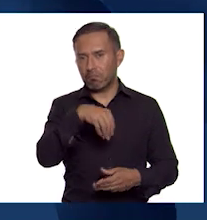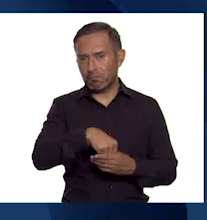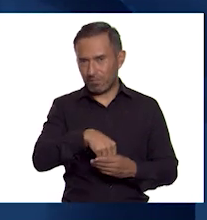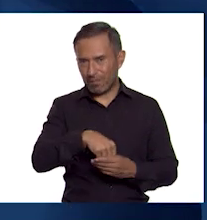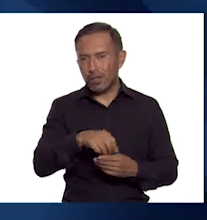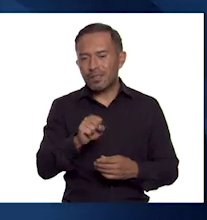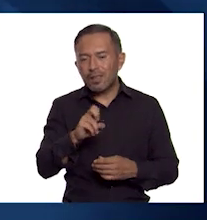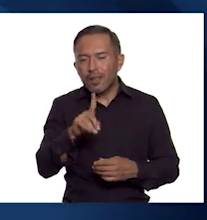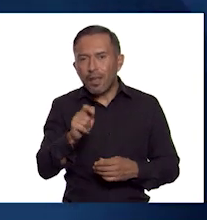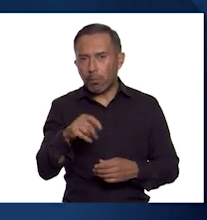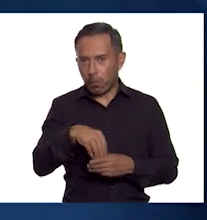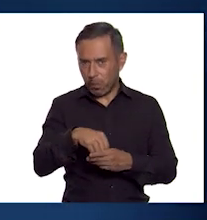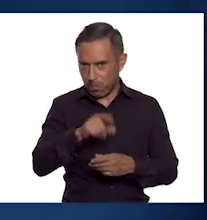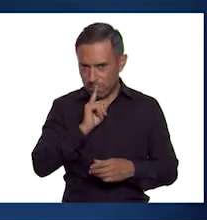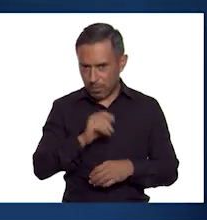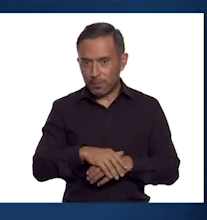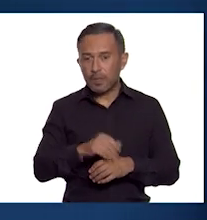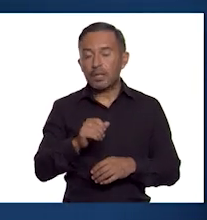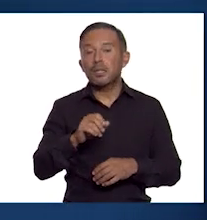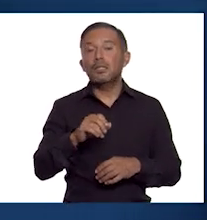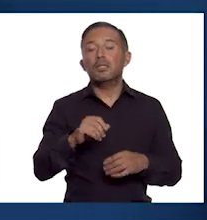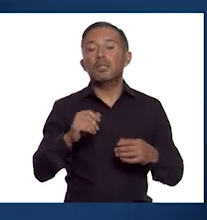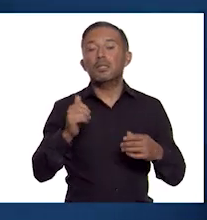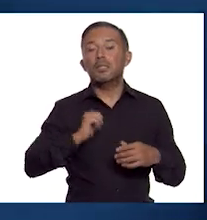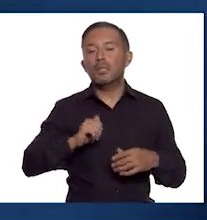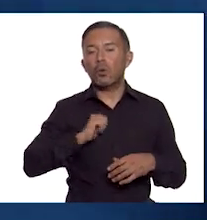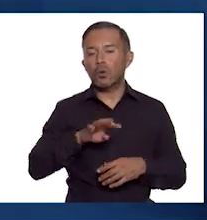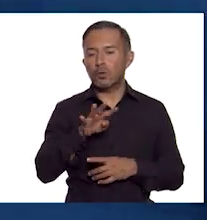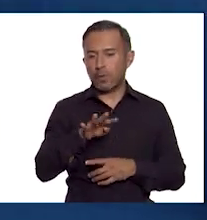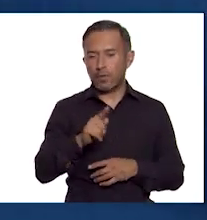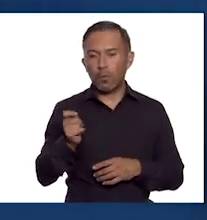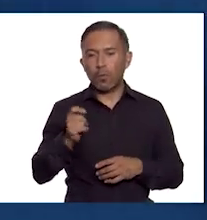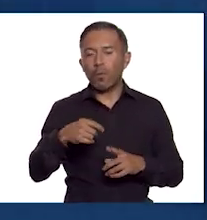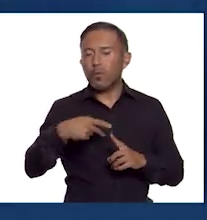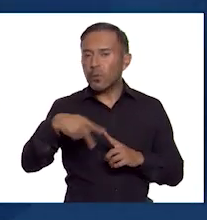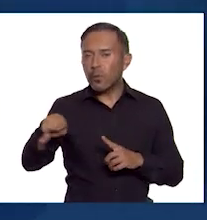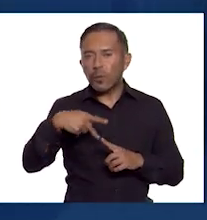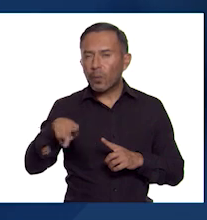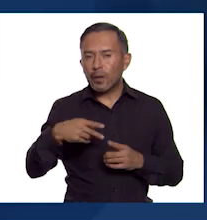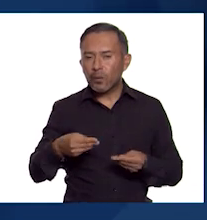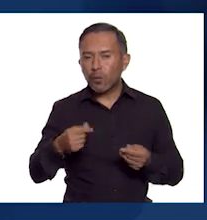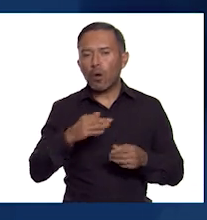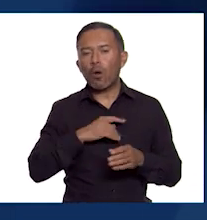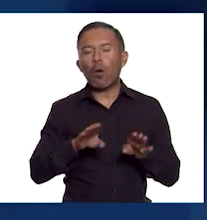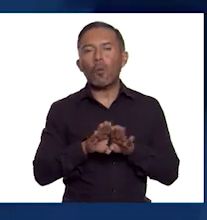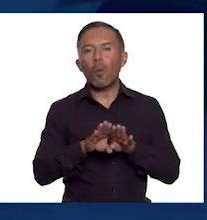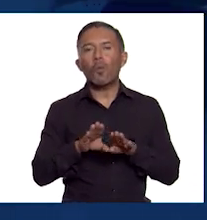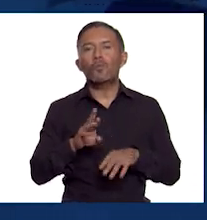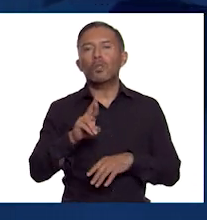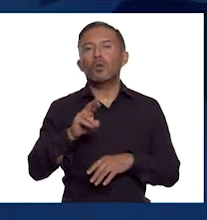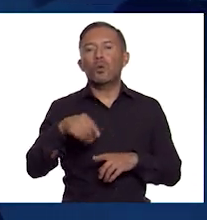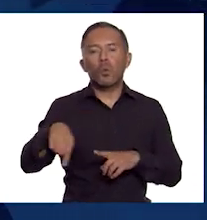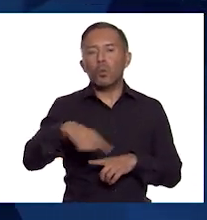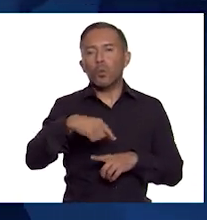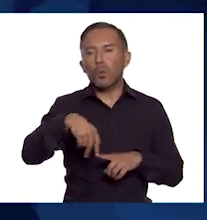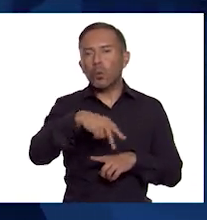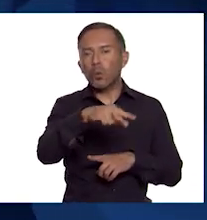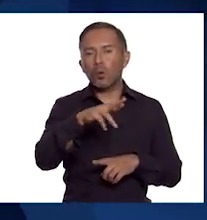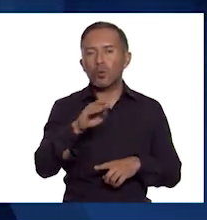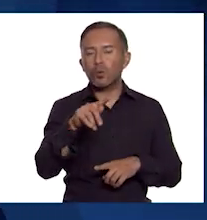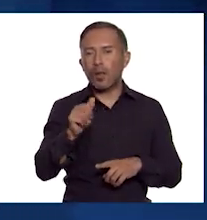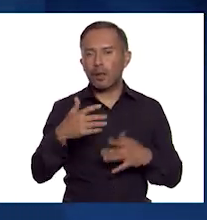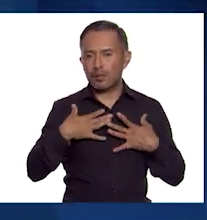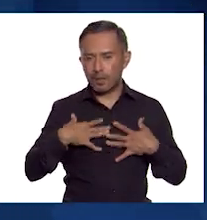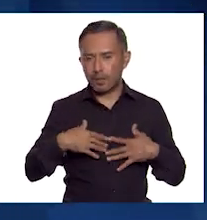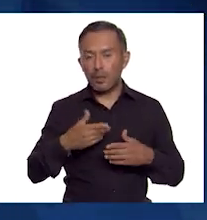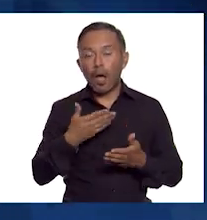En el siglo XIX, el varón von Richthofen bautizó ese camino comercial como ruta de la seda. A la fecha,